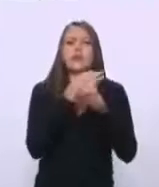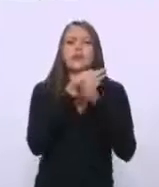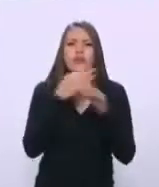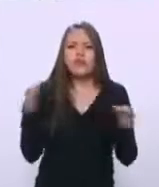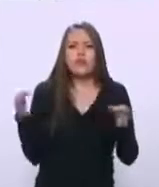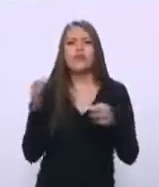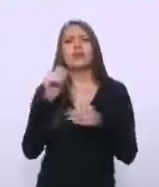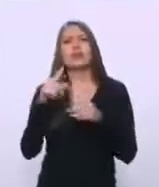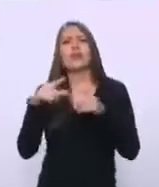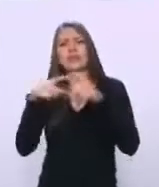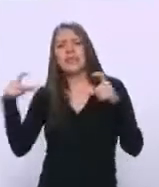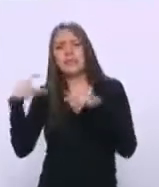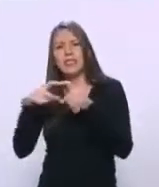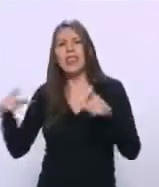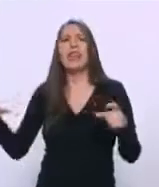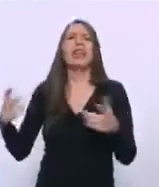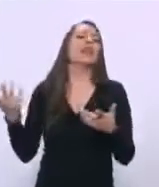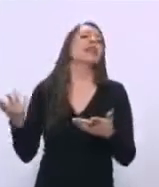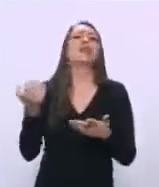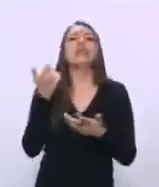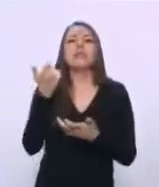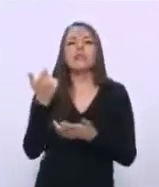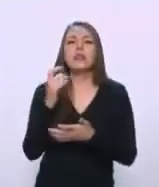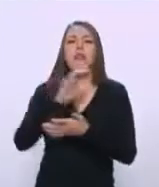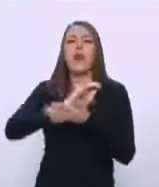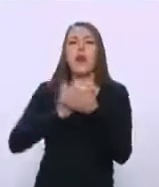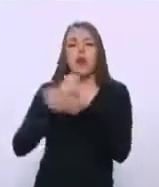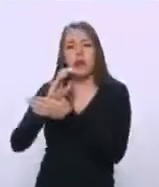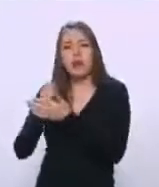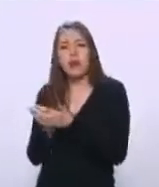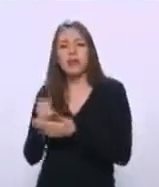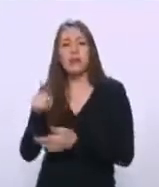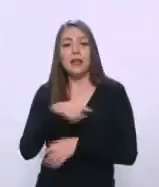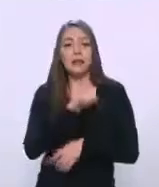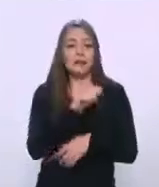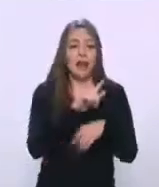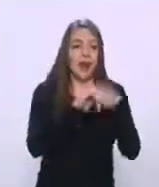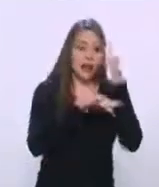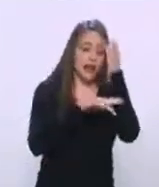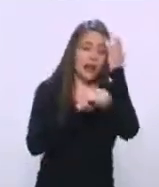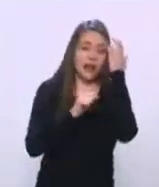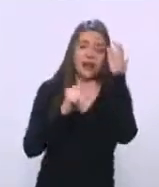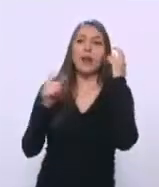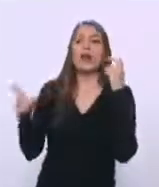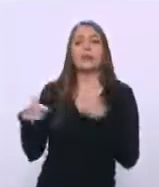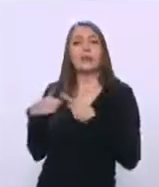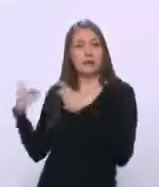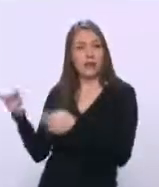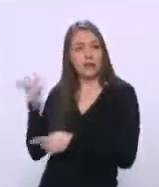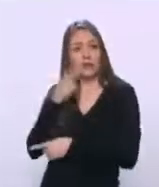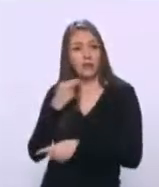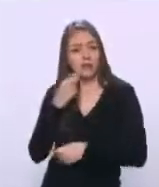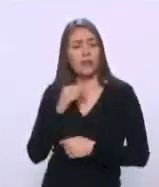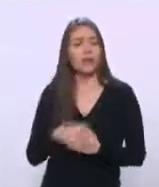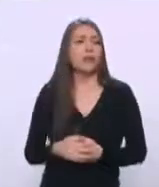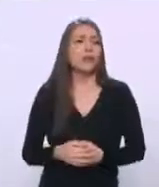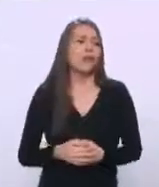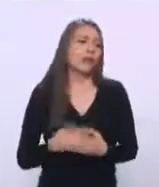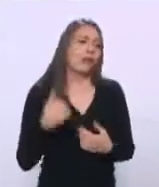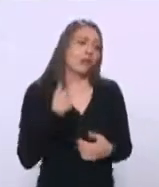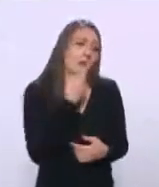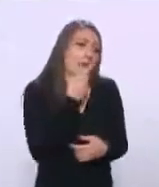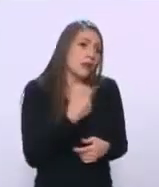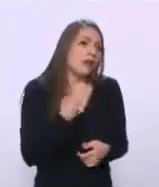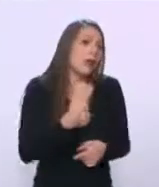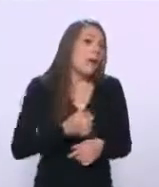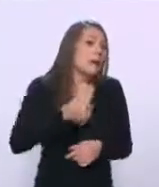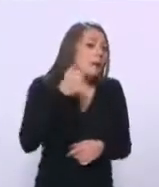los contratos que le había otorgado Salinas de Gortari en los seis años de gobierno. Le dije que pues primero tenía que ver la información para